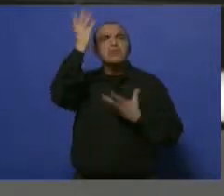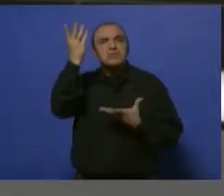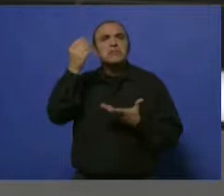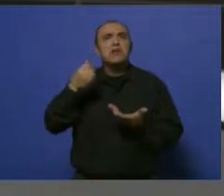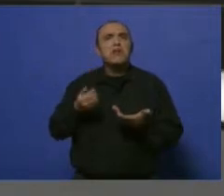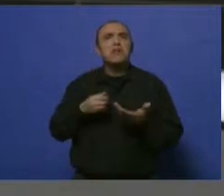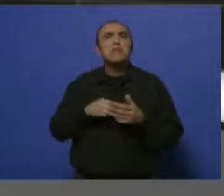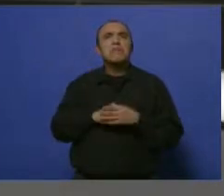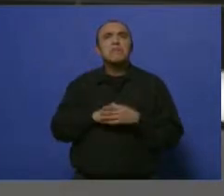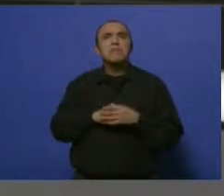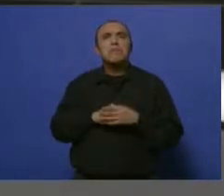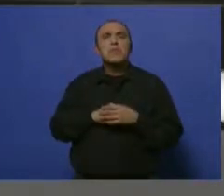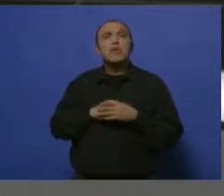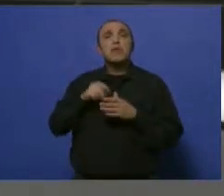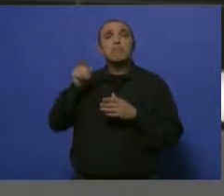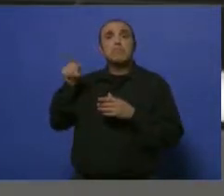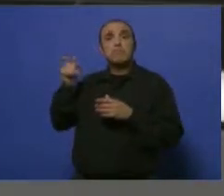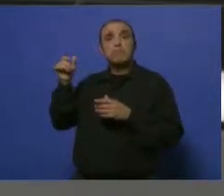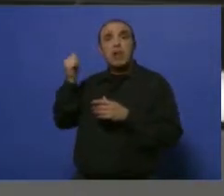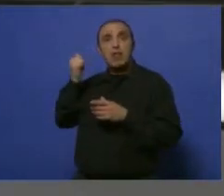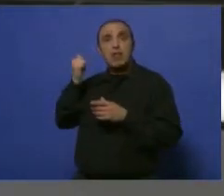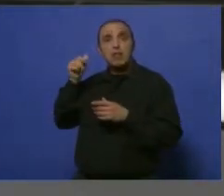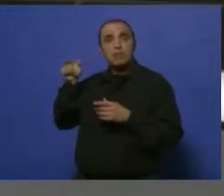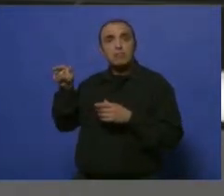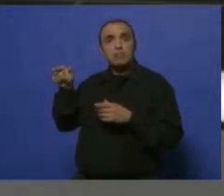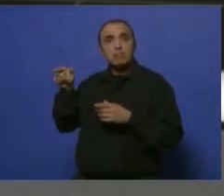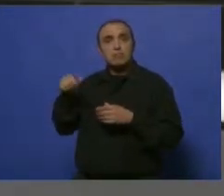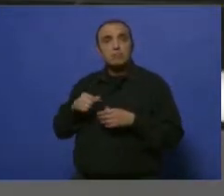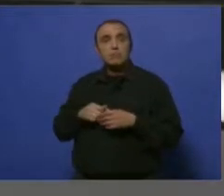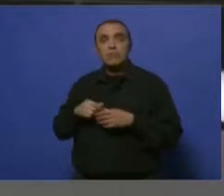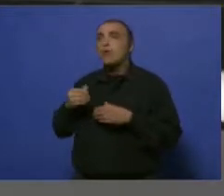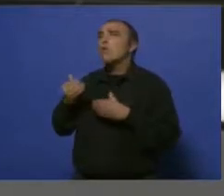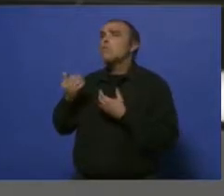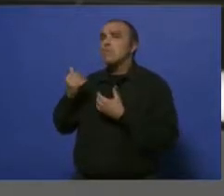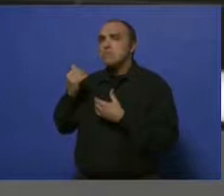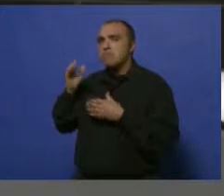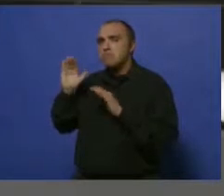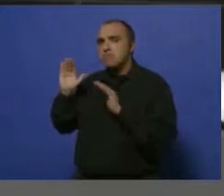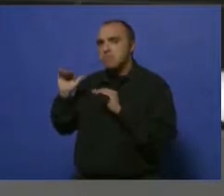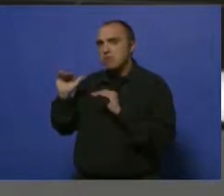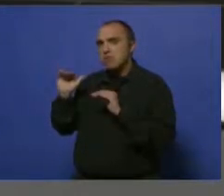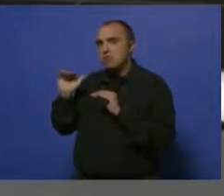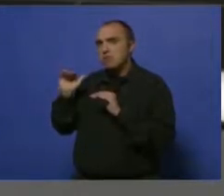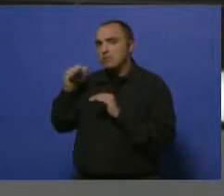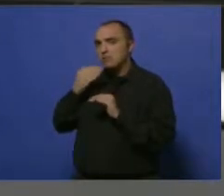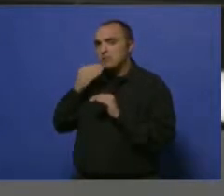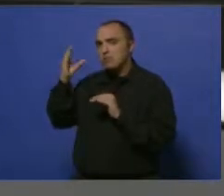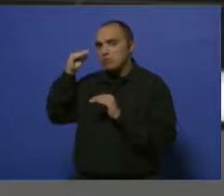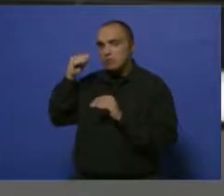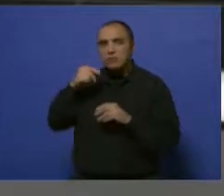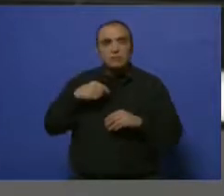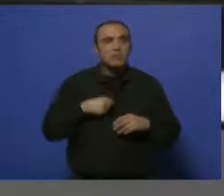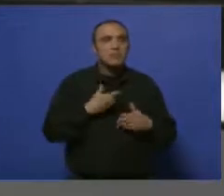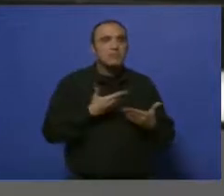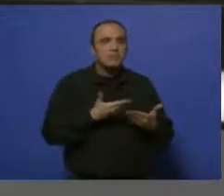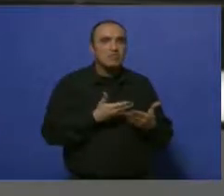doctora está en línea. Gracias por atendernos, doctora, bienvenida. Muchísimas gracias. Gracias. Bien, como bien decís en la introducción,